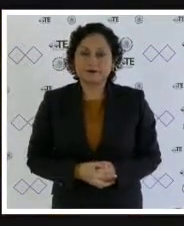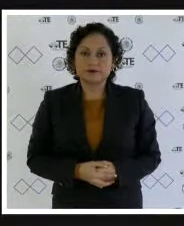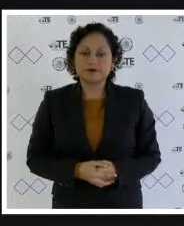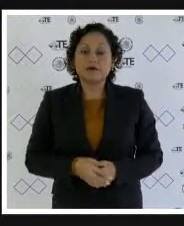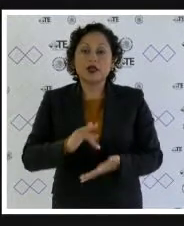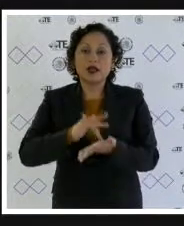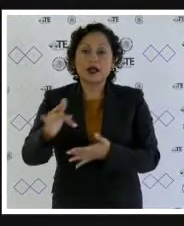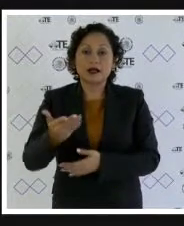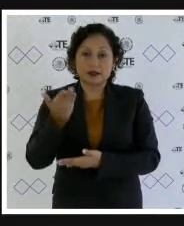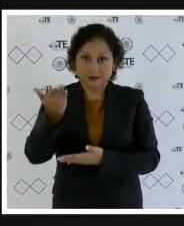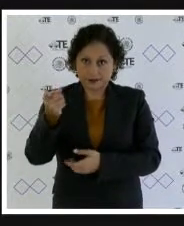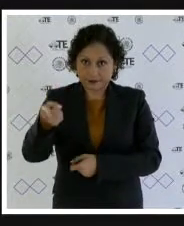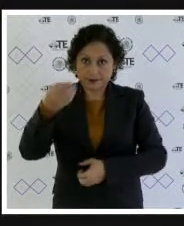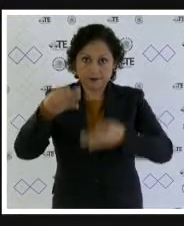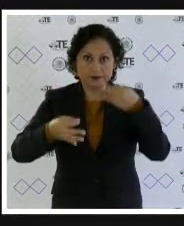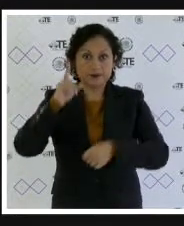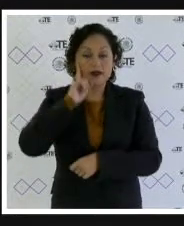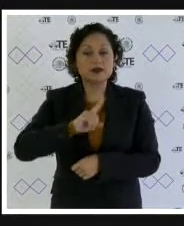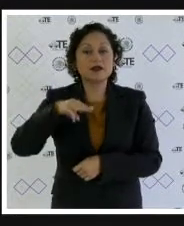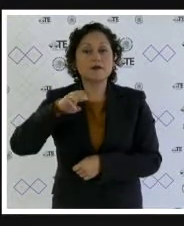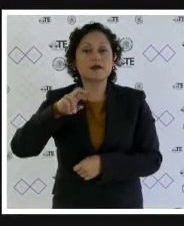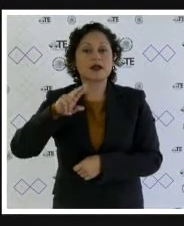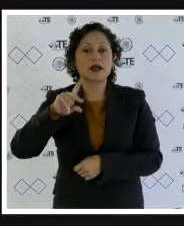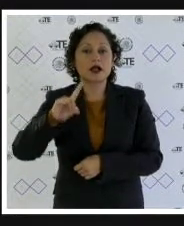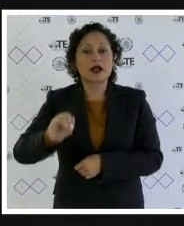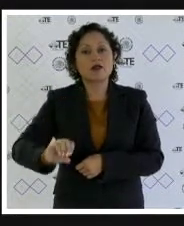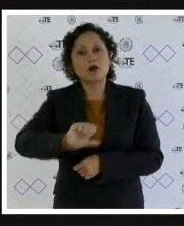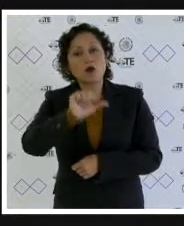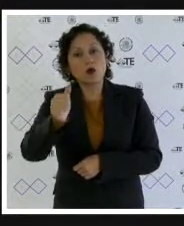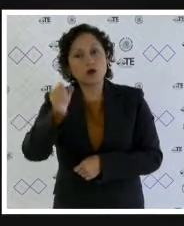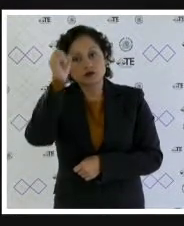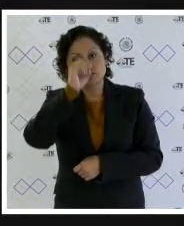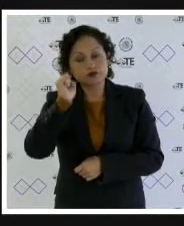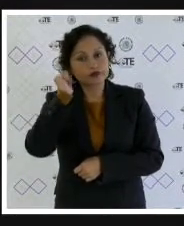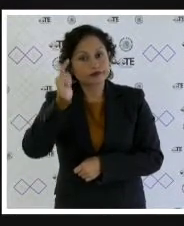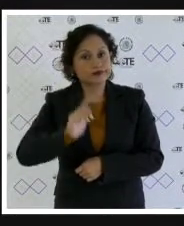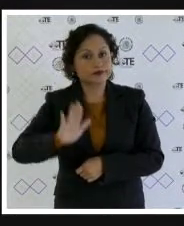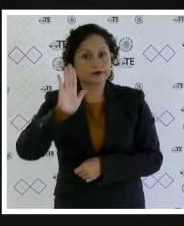gracias a usted magistrada mercado alguien más que desee tomar la palabra